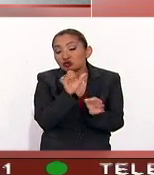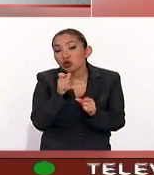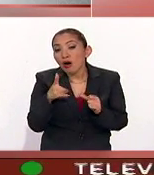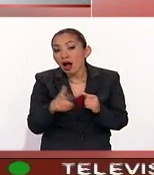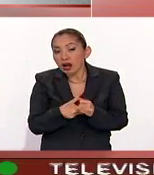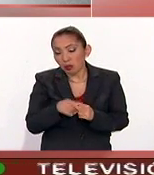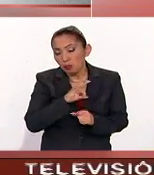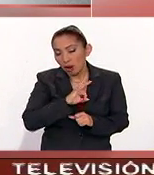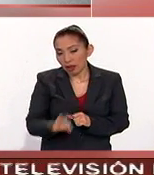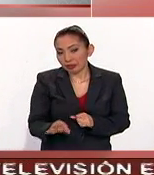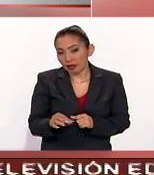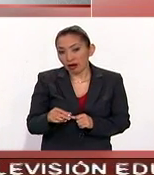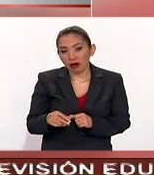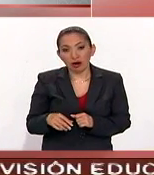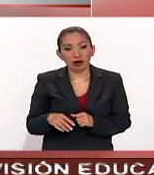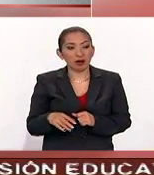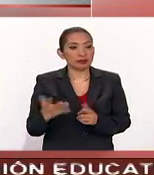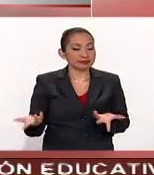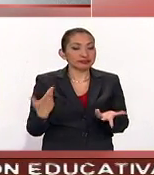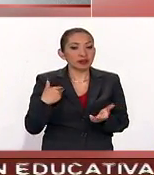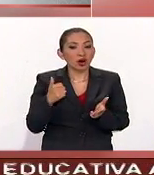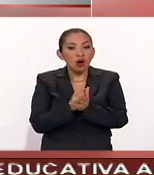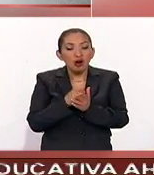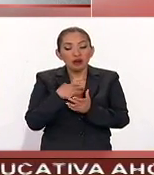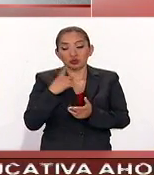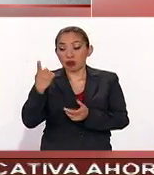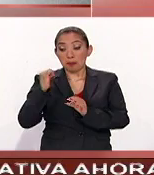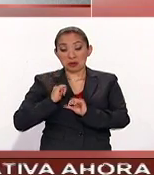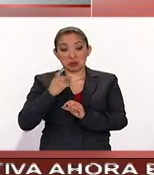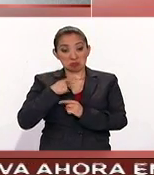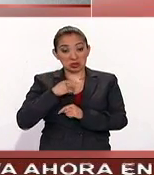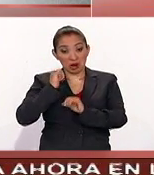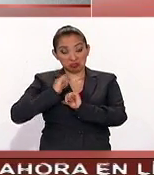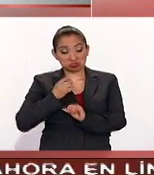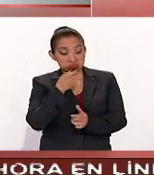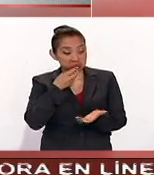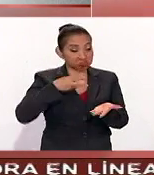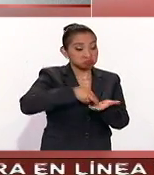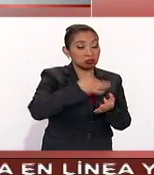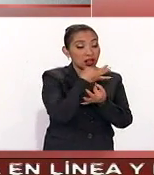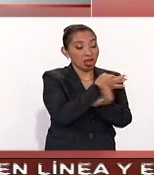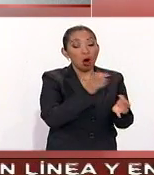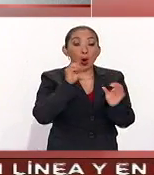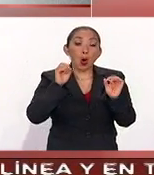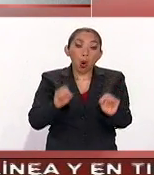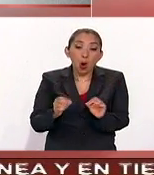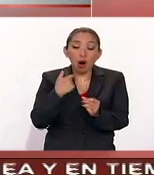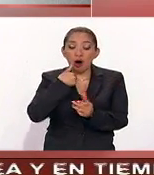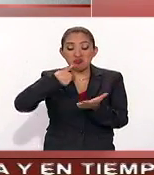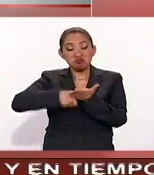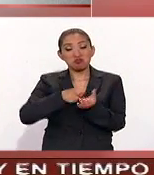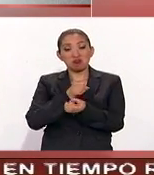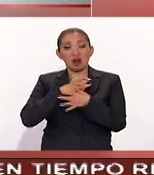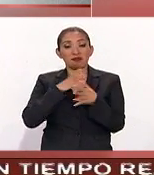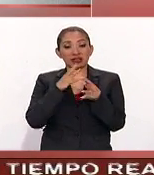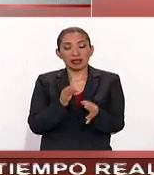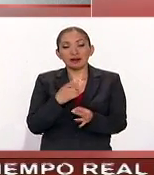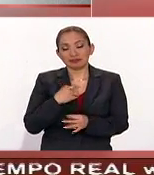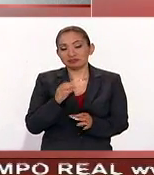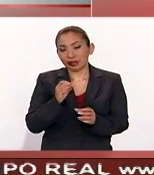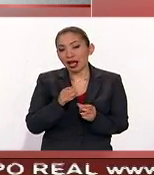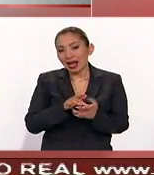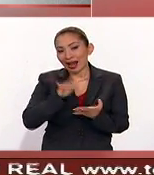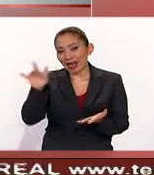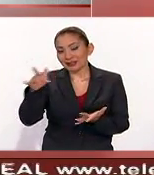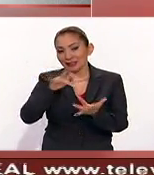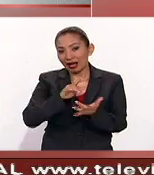pueda salir a través de un portavoz o de alguna comunicación oficial. Correcto, Carlos